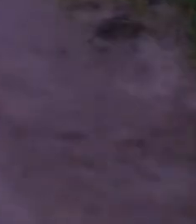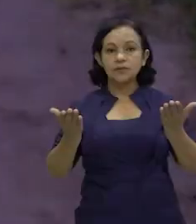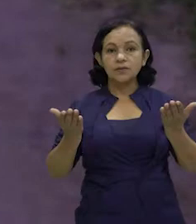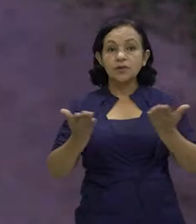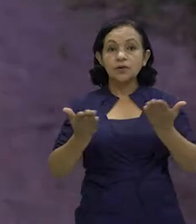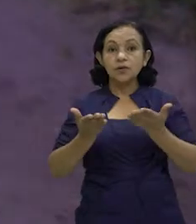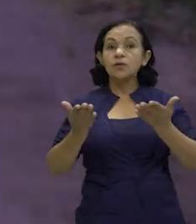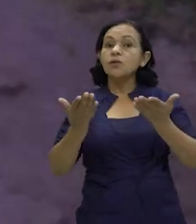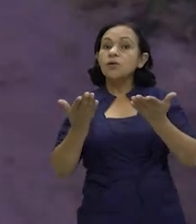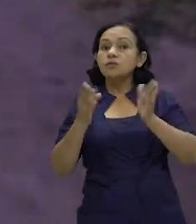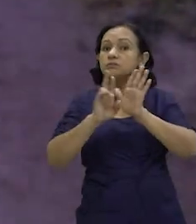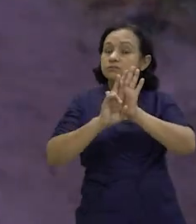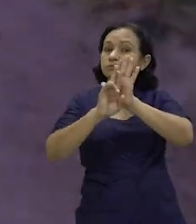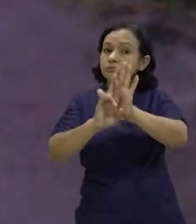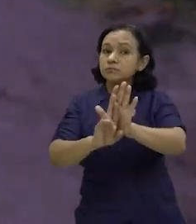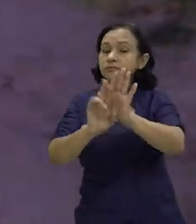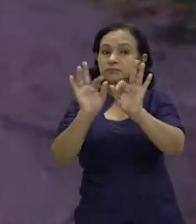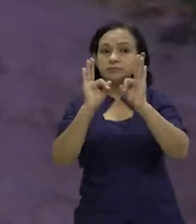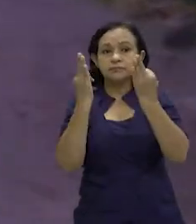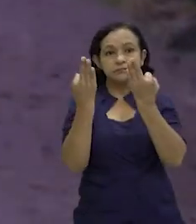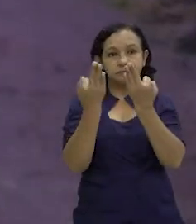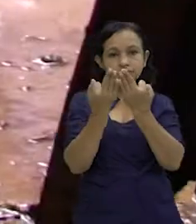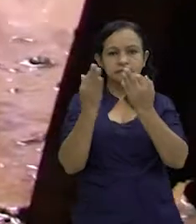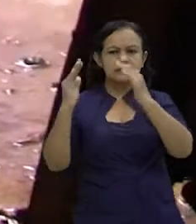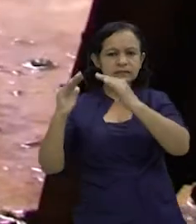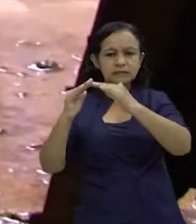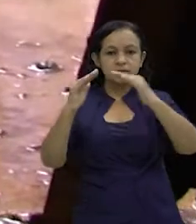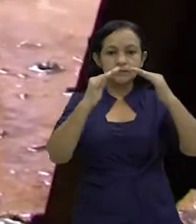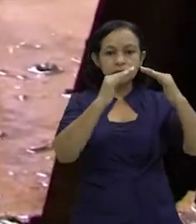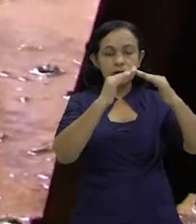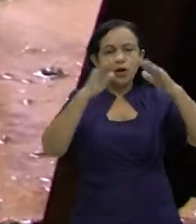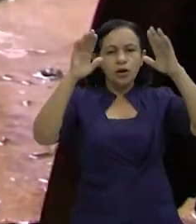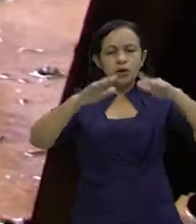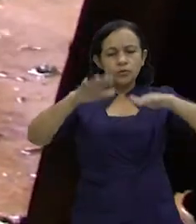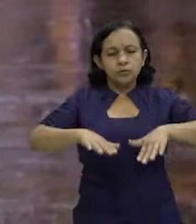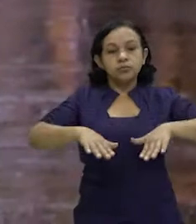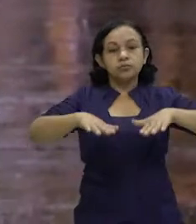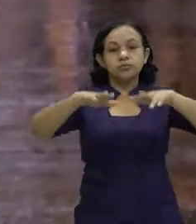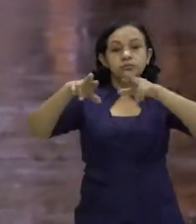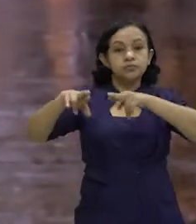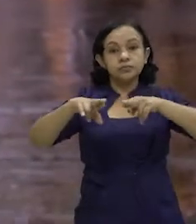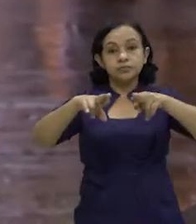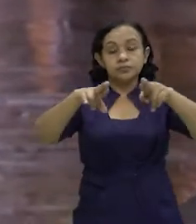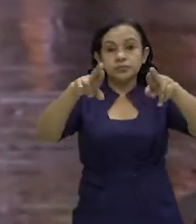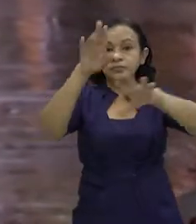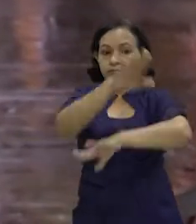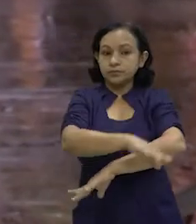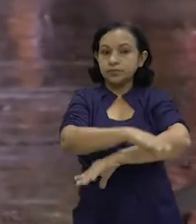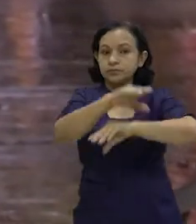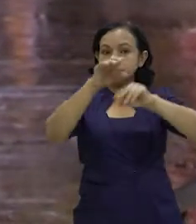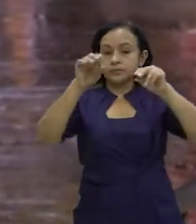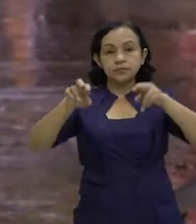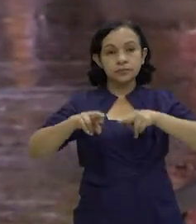Como parte de la respuesta a las familias que resultaron con viviendas anegadas por la llena y desborde del río Viejo de Ginoteca y Río Grande